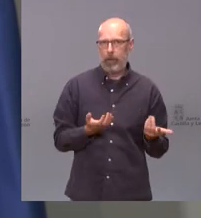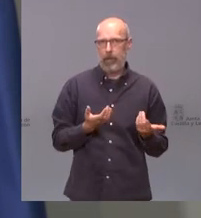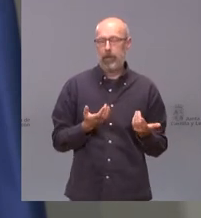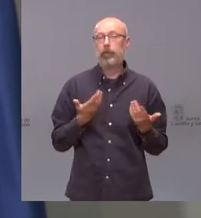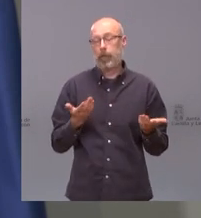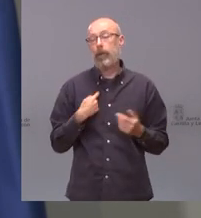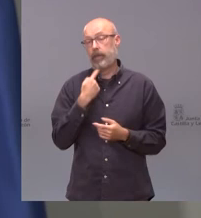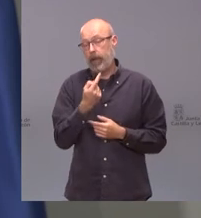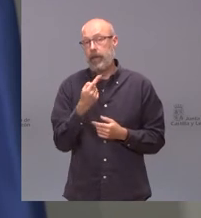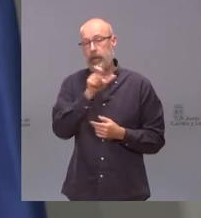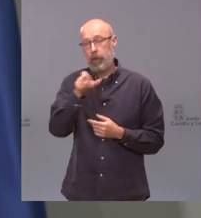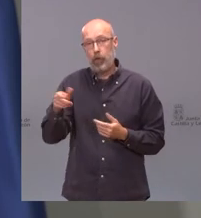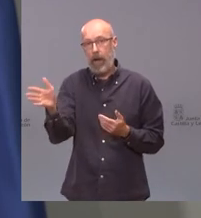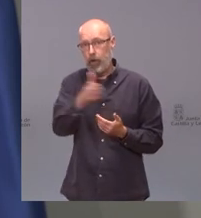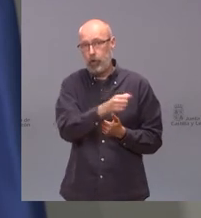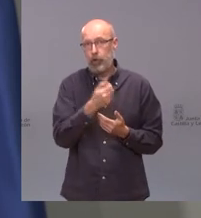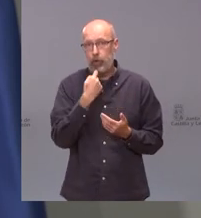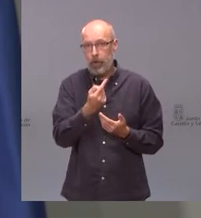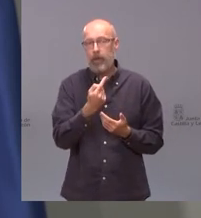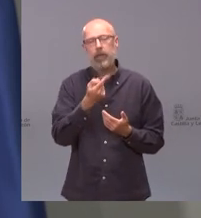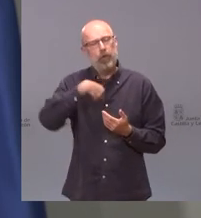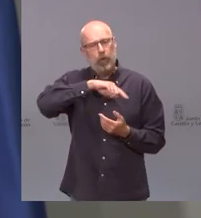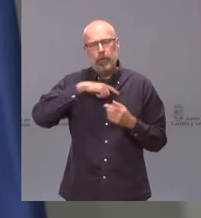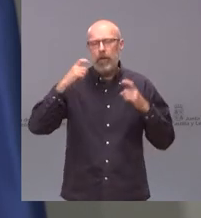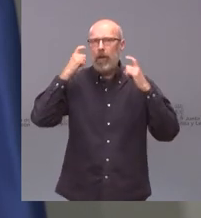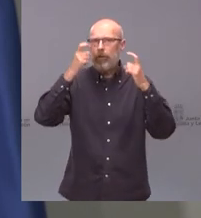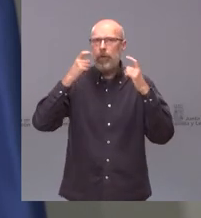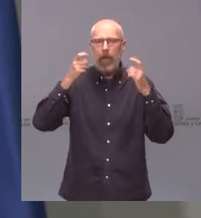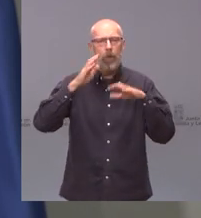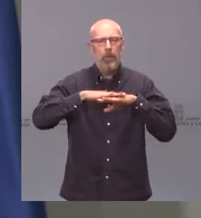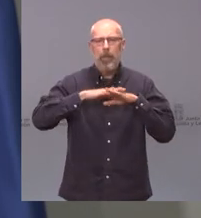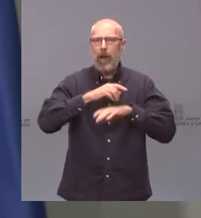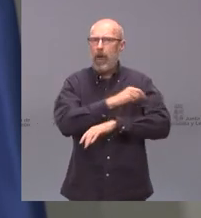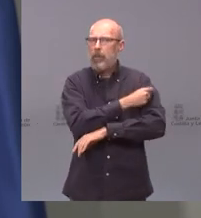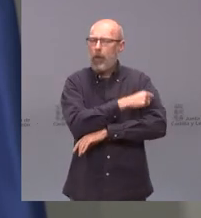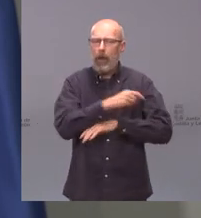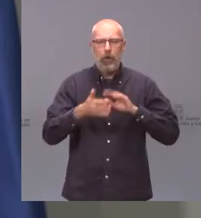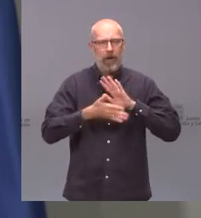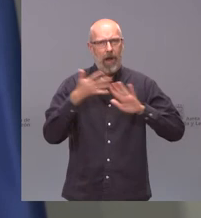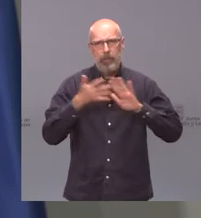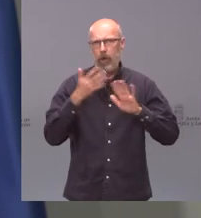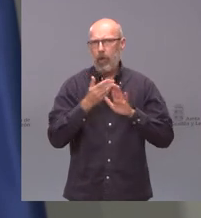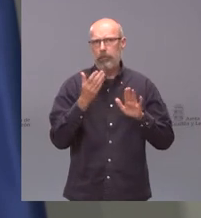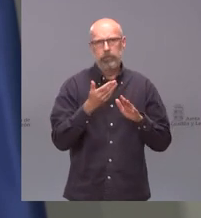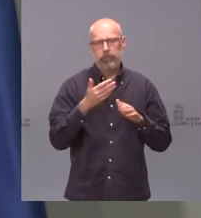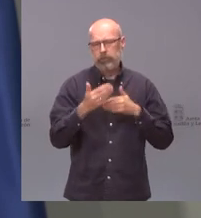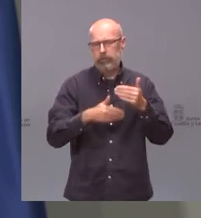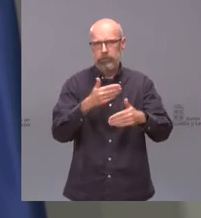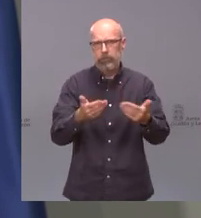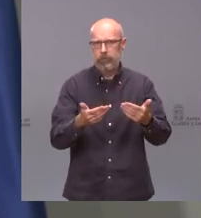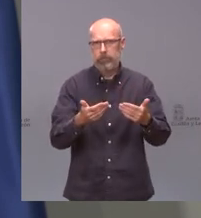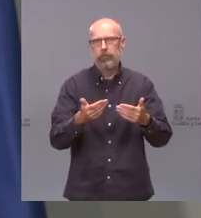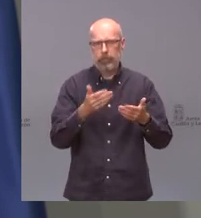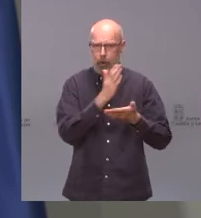personas y a todas es que nosotros estamos esforzándonos por tener el ritmo de vacunación lo más rápido posible somos una de las